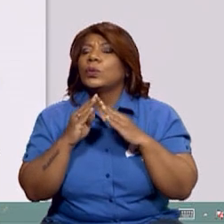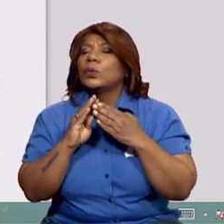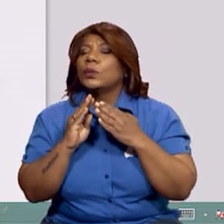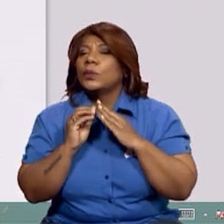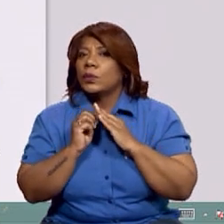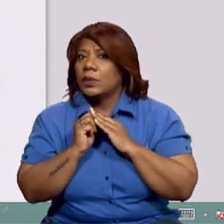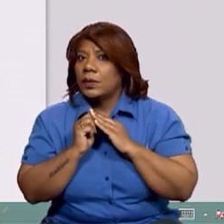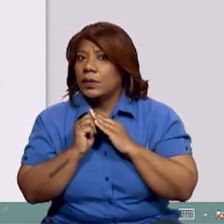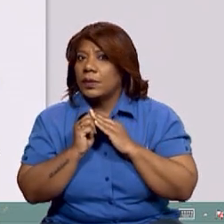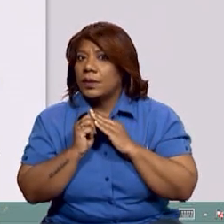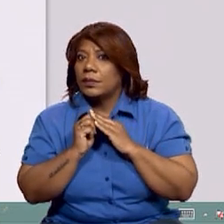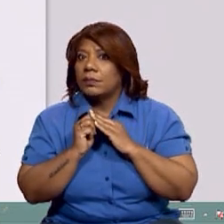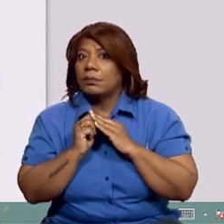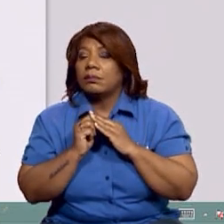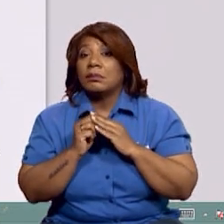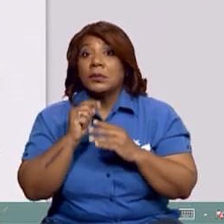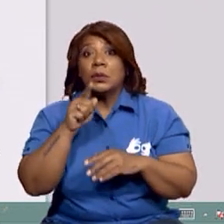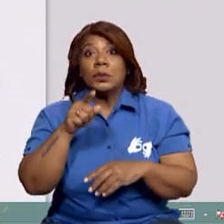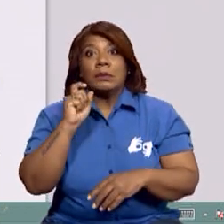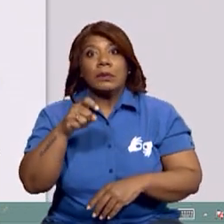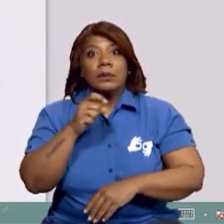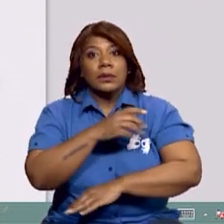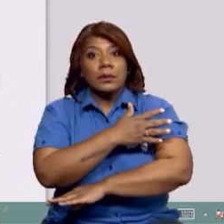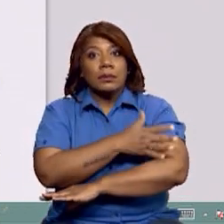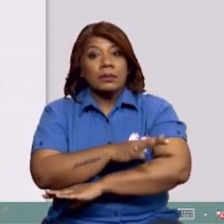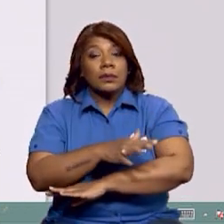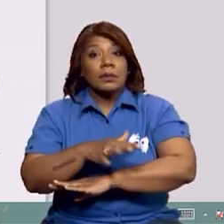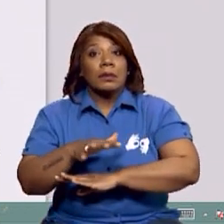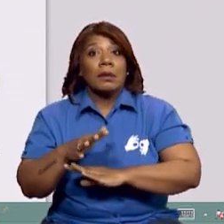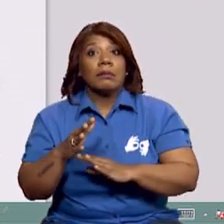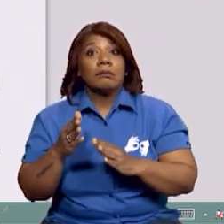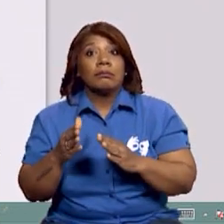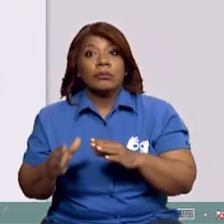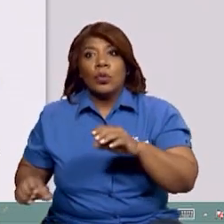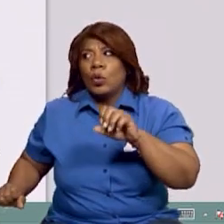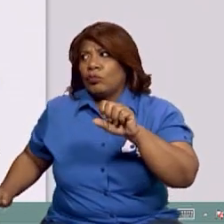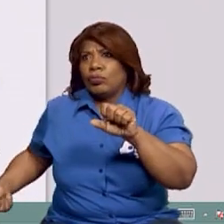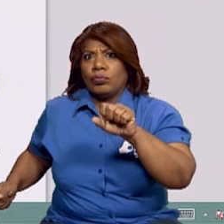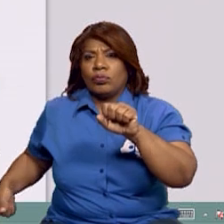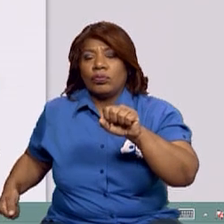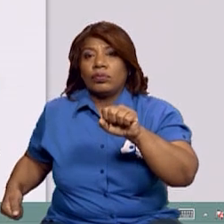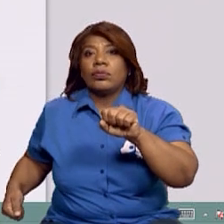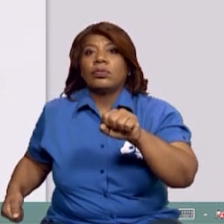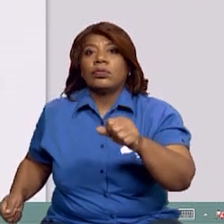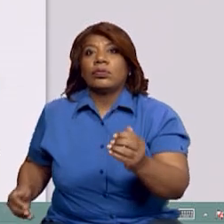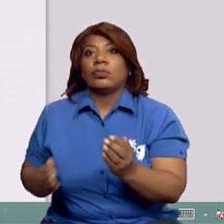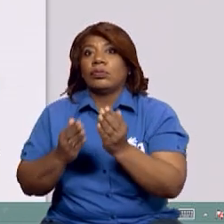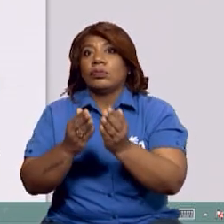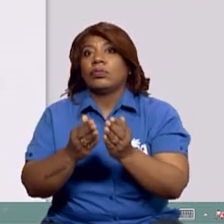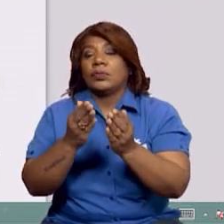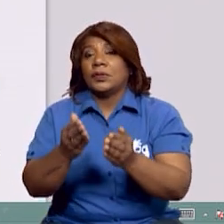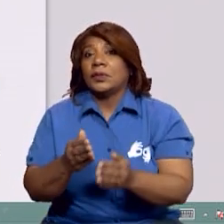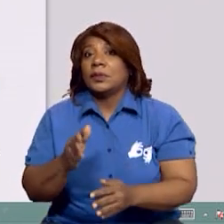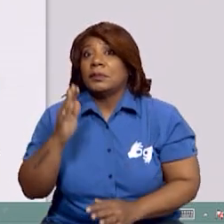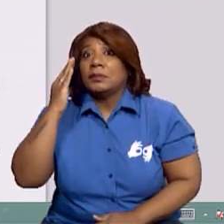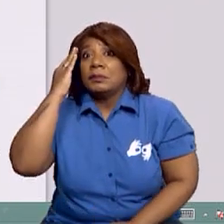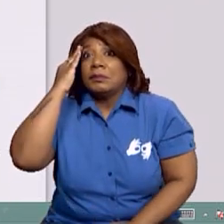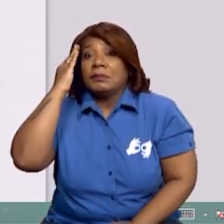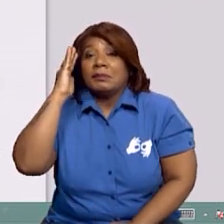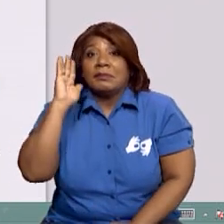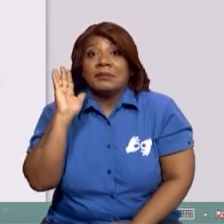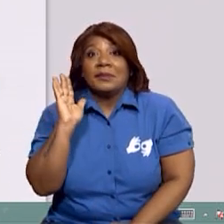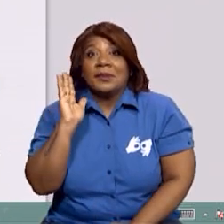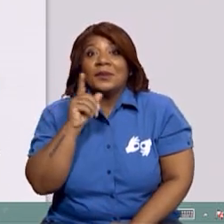también, pues, el acuático, que serían los barcos o el bote, o quizás un crucero, un submarino, ¿verdad?